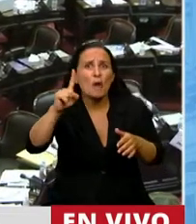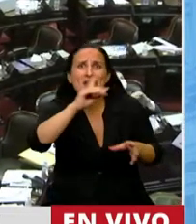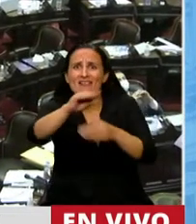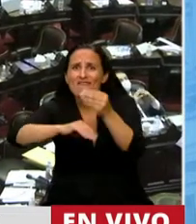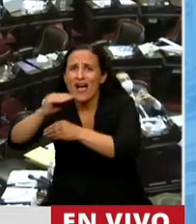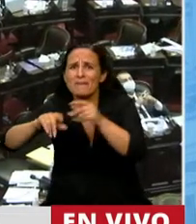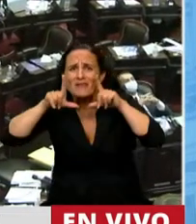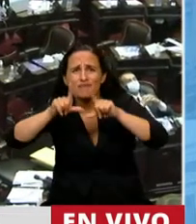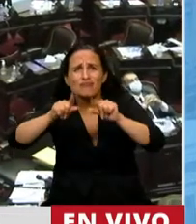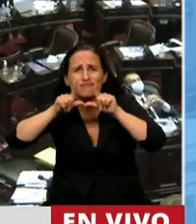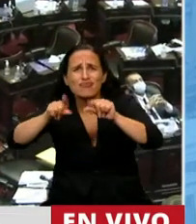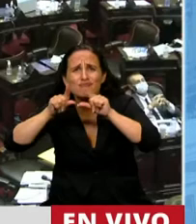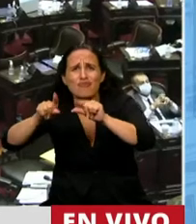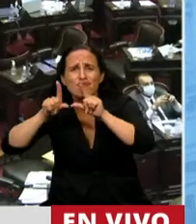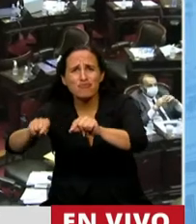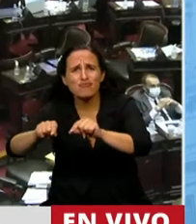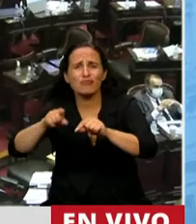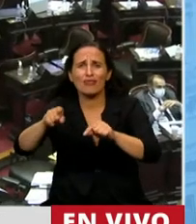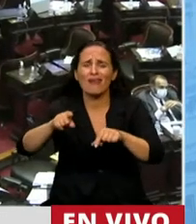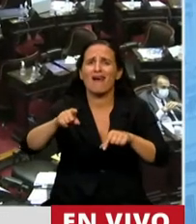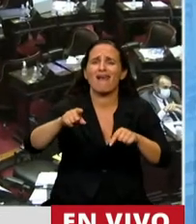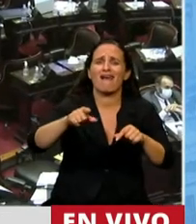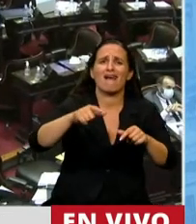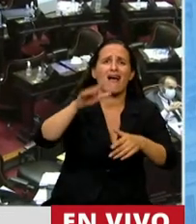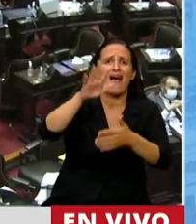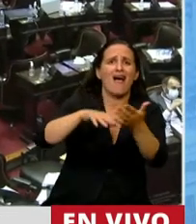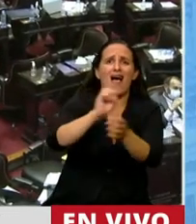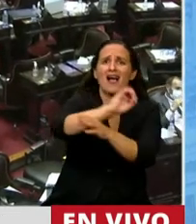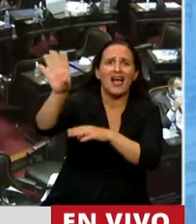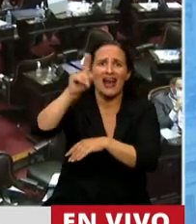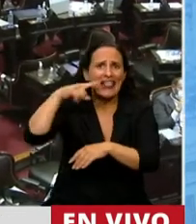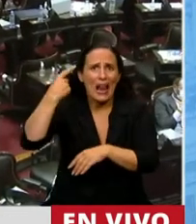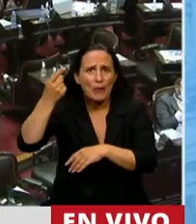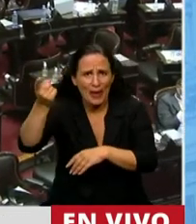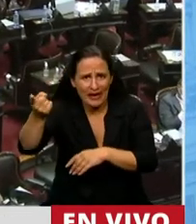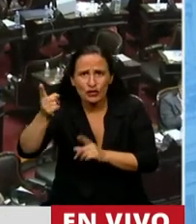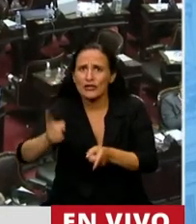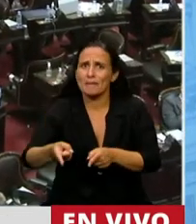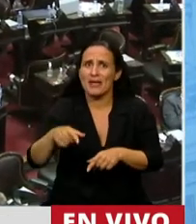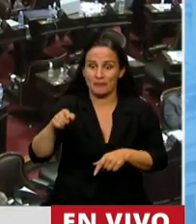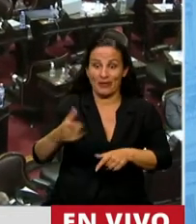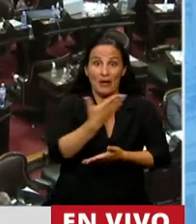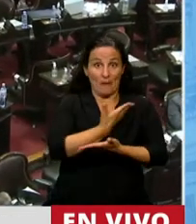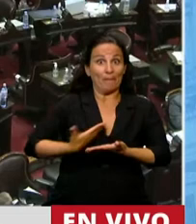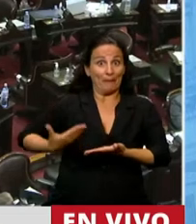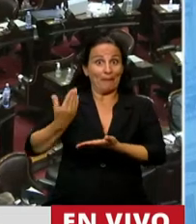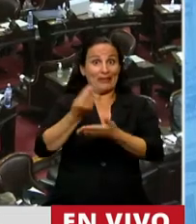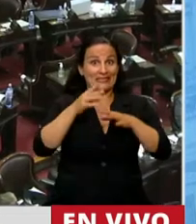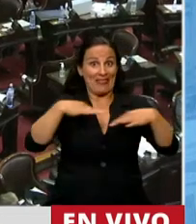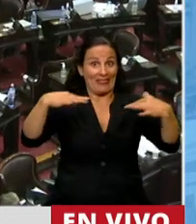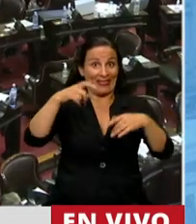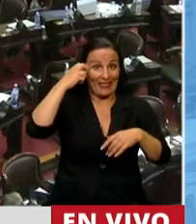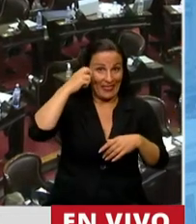reclamando que llevaron una carta al Presidente Alberto Fernández, también aquí al Presidente de la Cámara de Diputados,